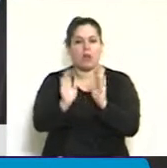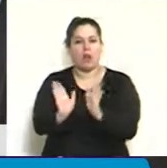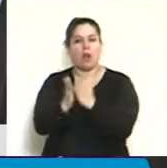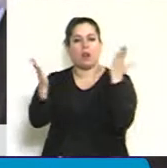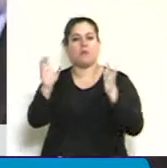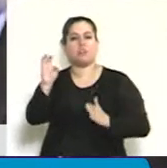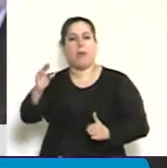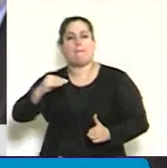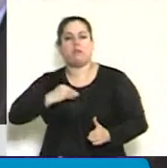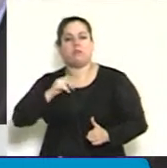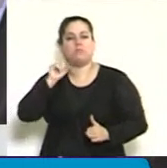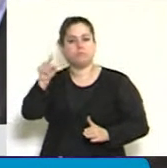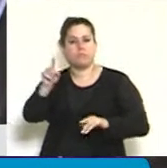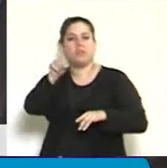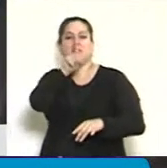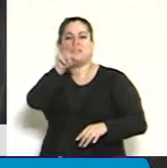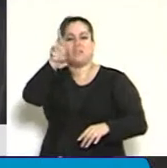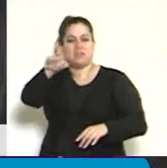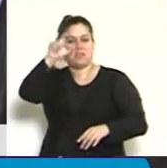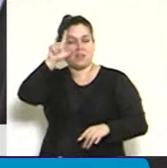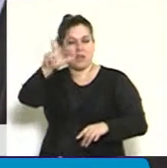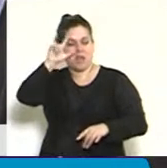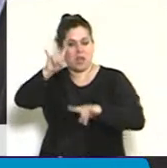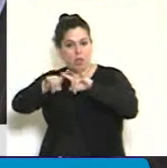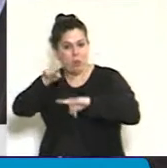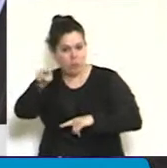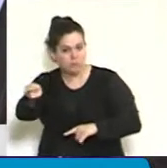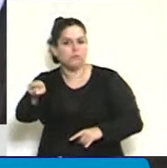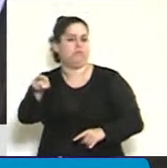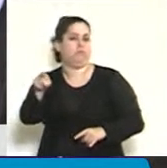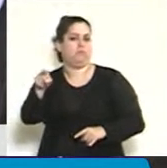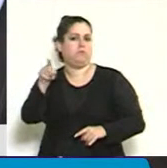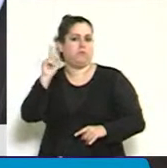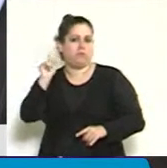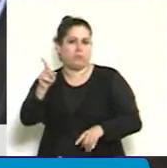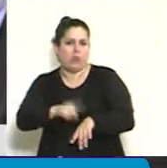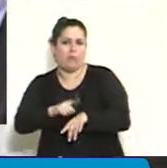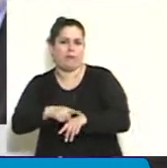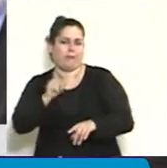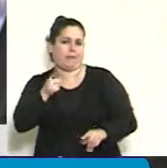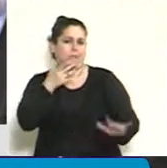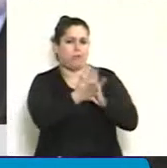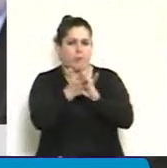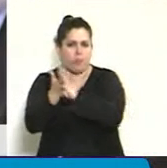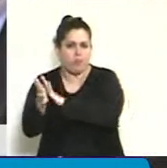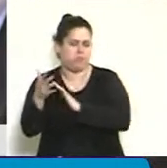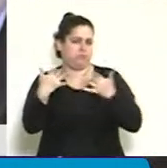según Trelew, de Tomás Eloy Martínez, y en el documental, La fuga que fue masacre de Mariana Ruti.